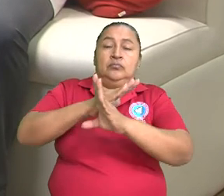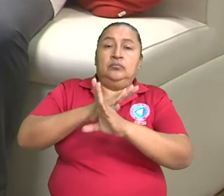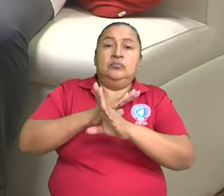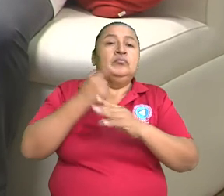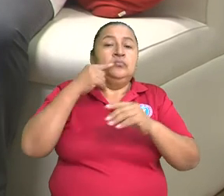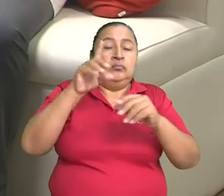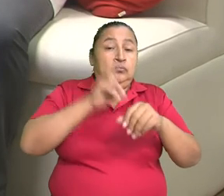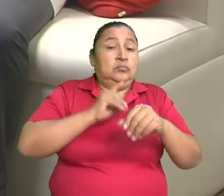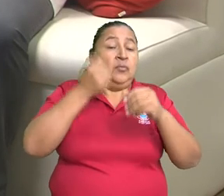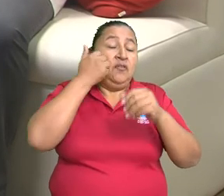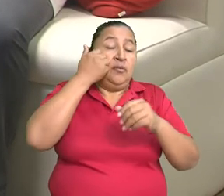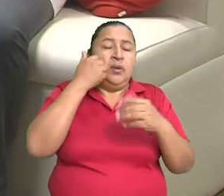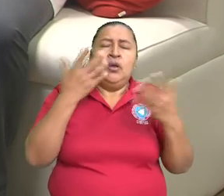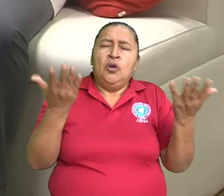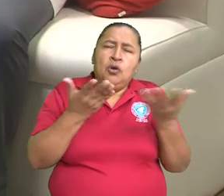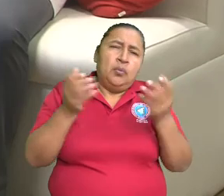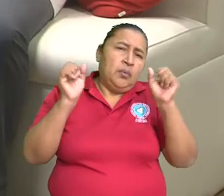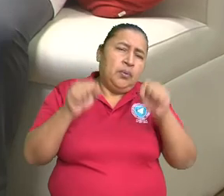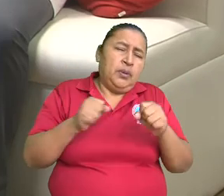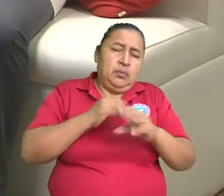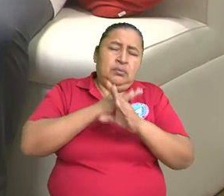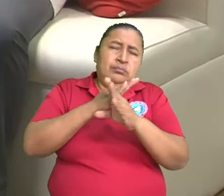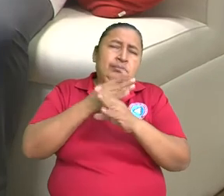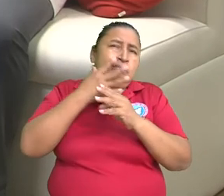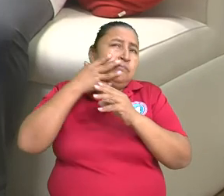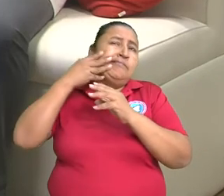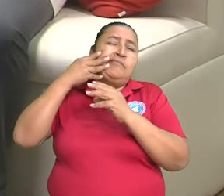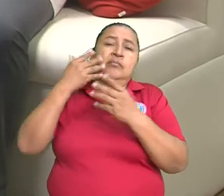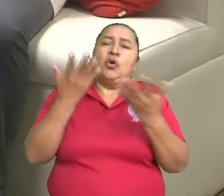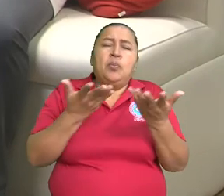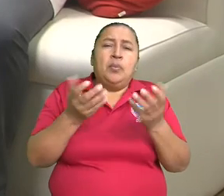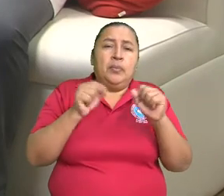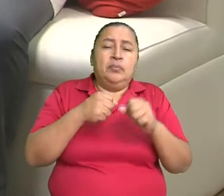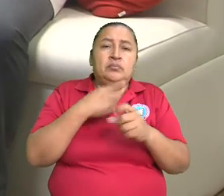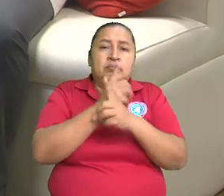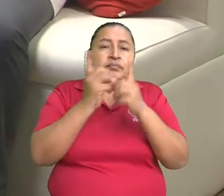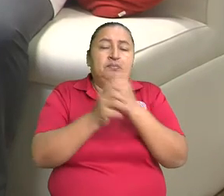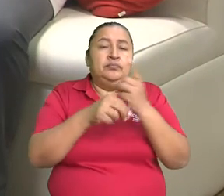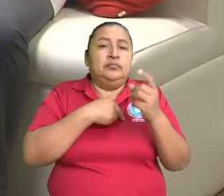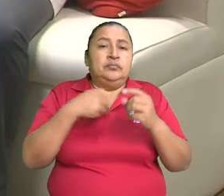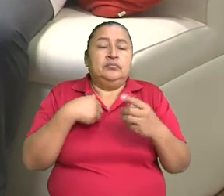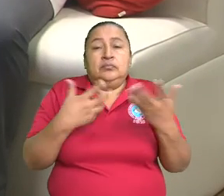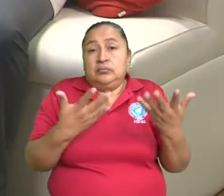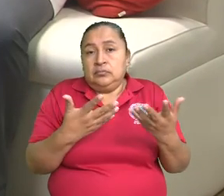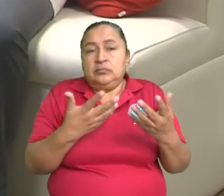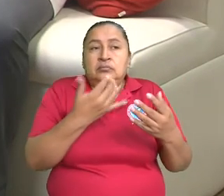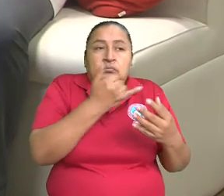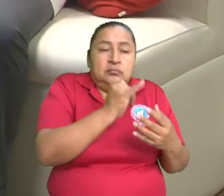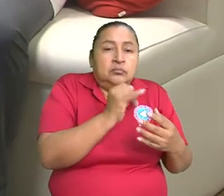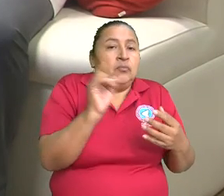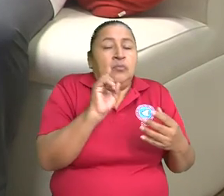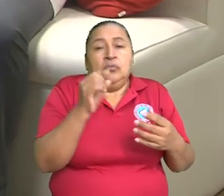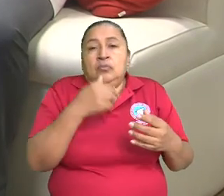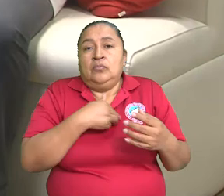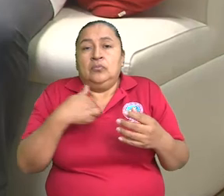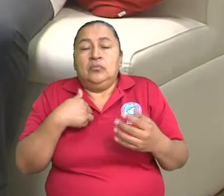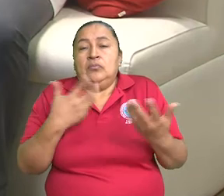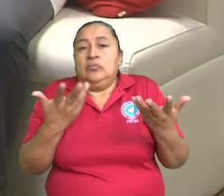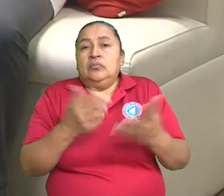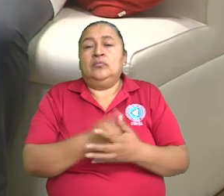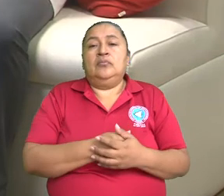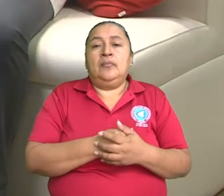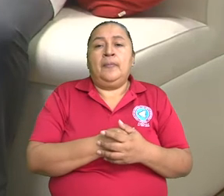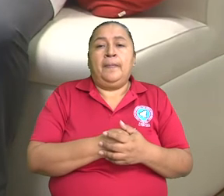enfermedades. ¿Cómo nosotros podemos prevenir la parálisis facial? ¿Qué debemos de hacer que no debemos de hacer? Mira, aquí,